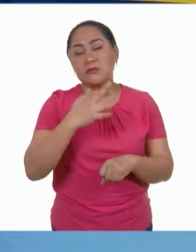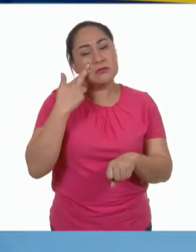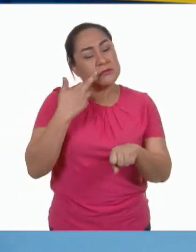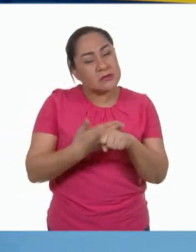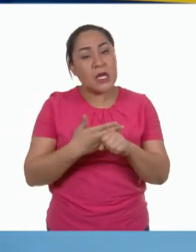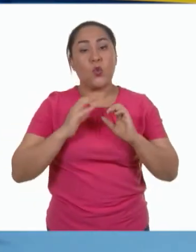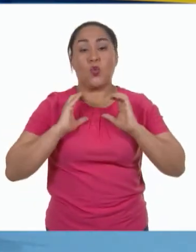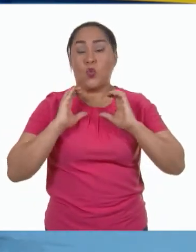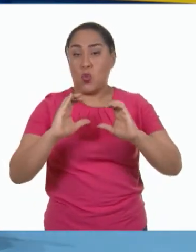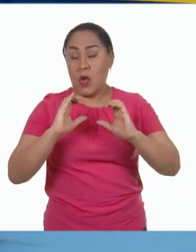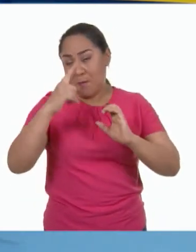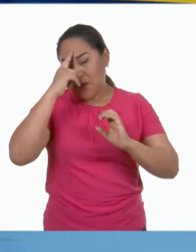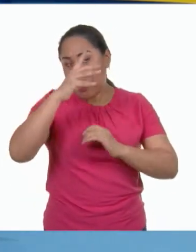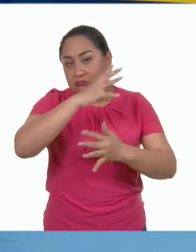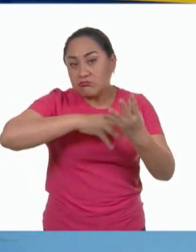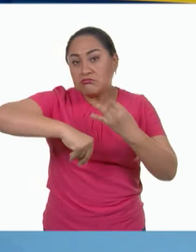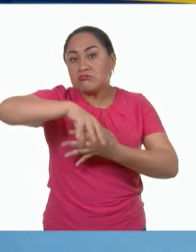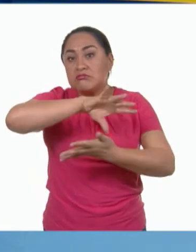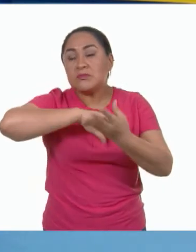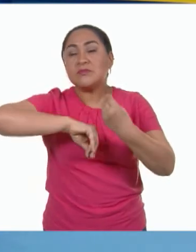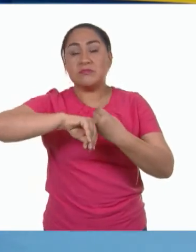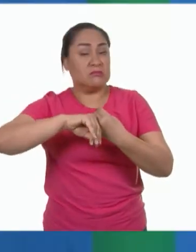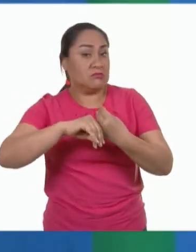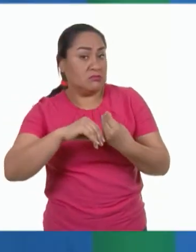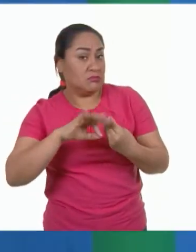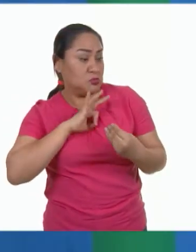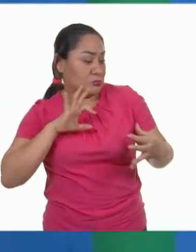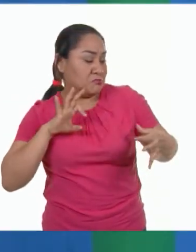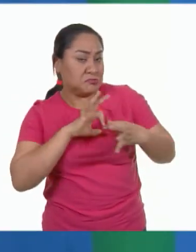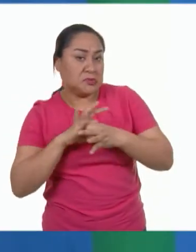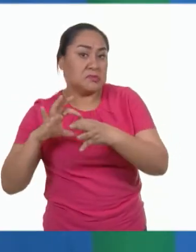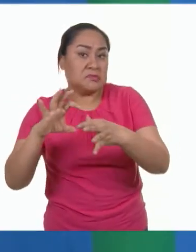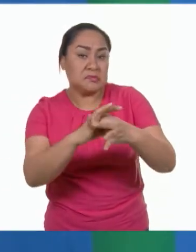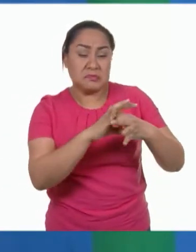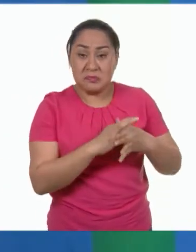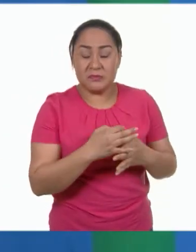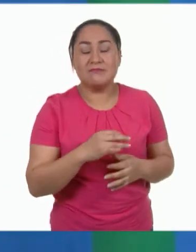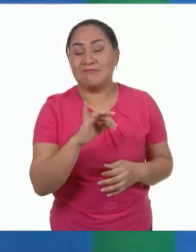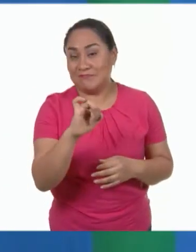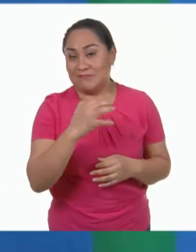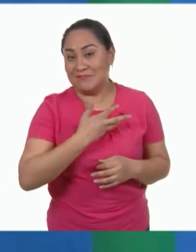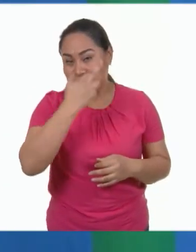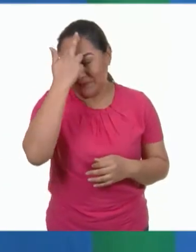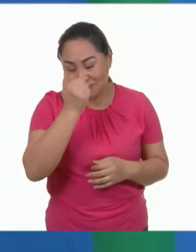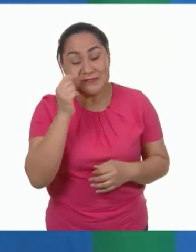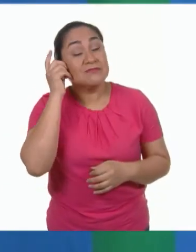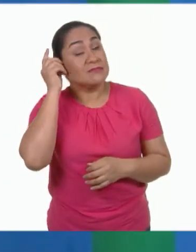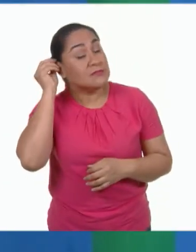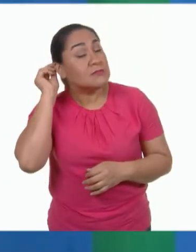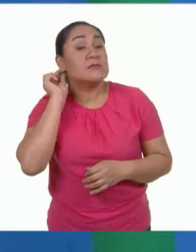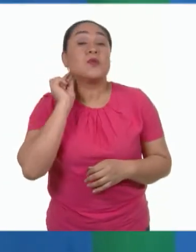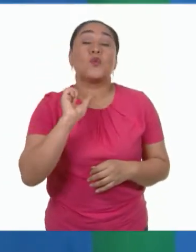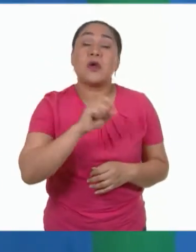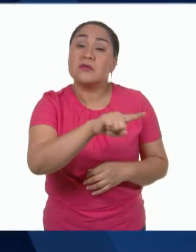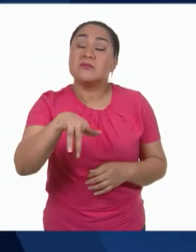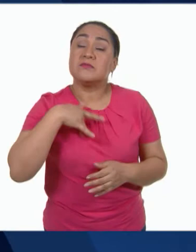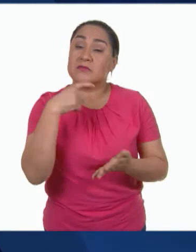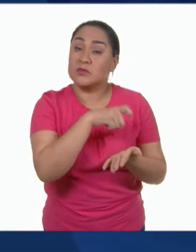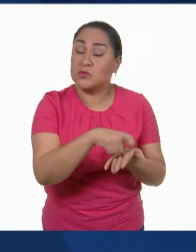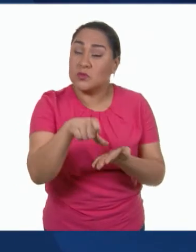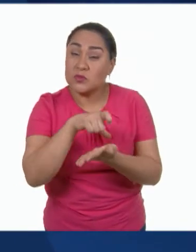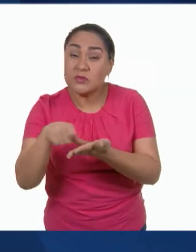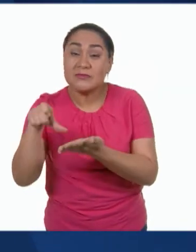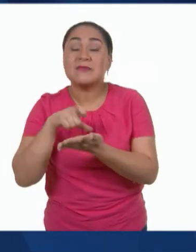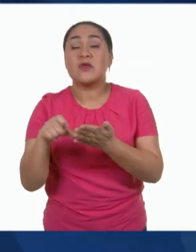sustentable que se complementan entre sí, ¿no es cierto? Así es, María. Exactamente. La mayoría de acciones para el consumo sustentable se